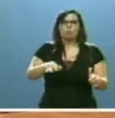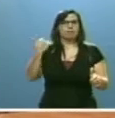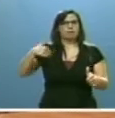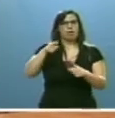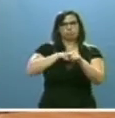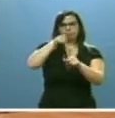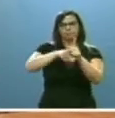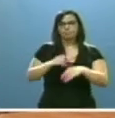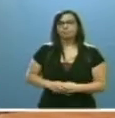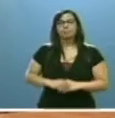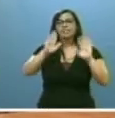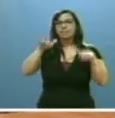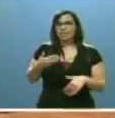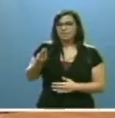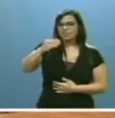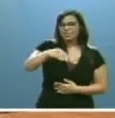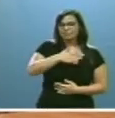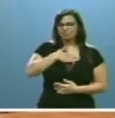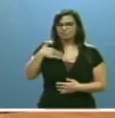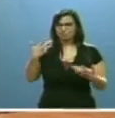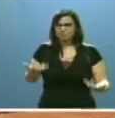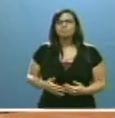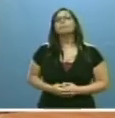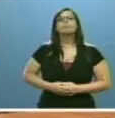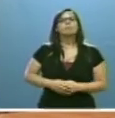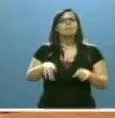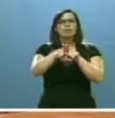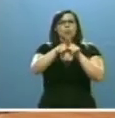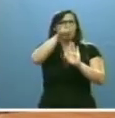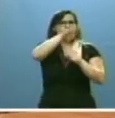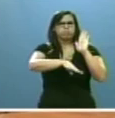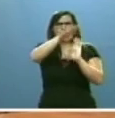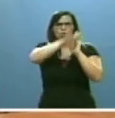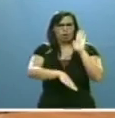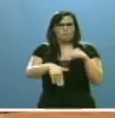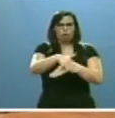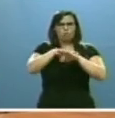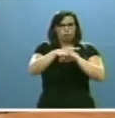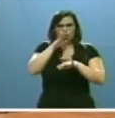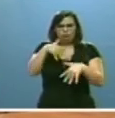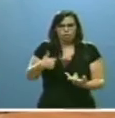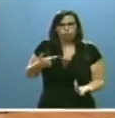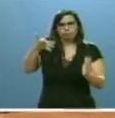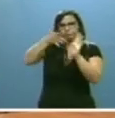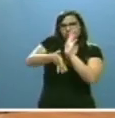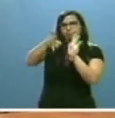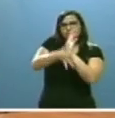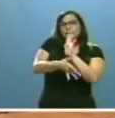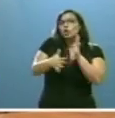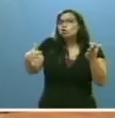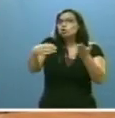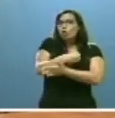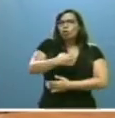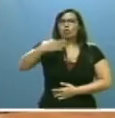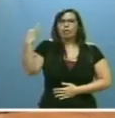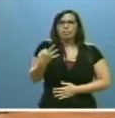Finalmente, añadir que todo ello, lo mismo que el resto del programa de gobierno que he comenzado a presentarles, debe llevarse a cabo en un contexto